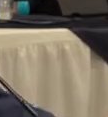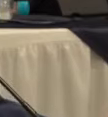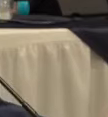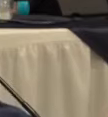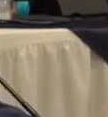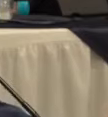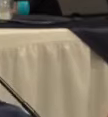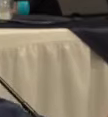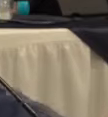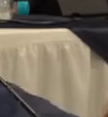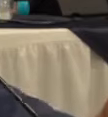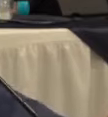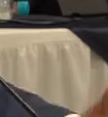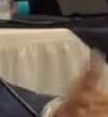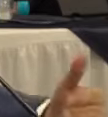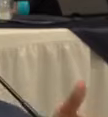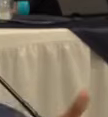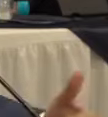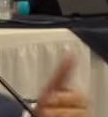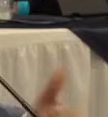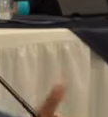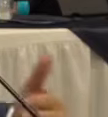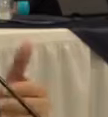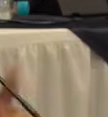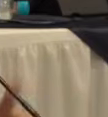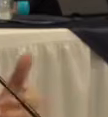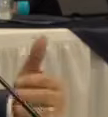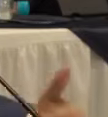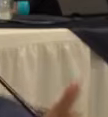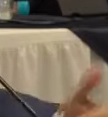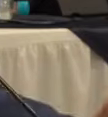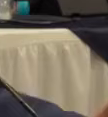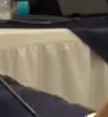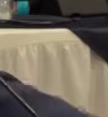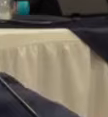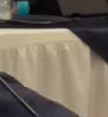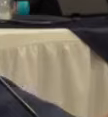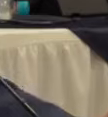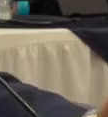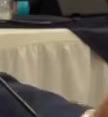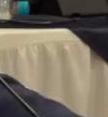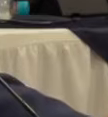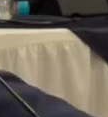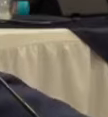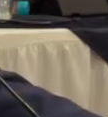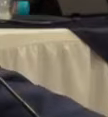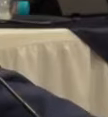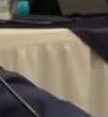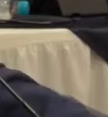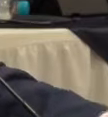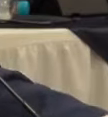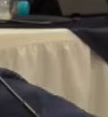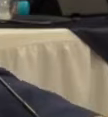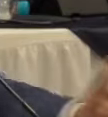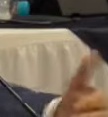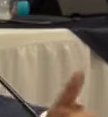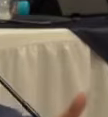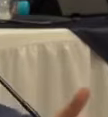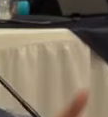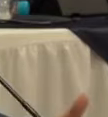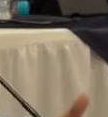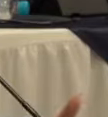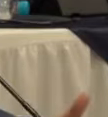mantener que el resto de la gente que no esté trabajando pueda estar en su casa y salir dos veces por semana al